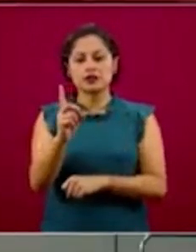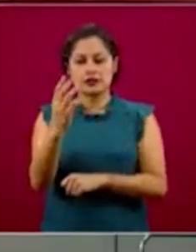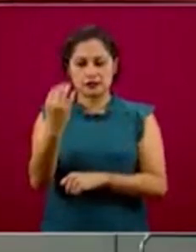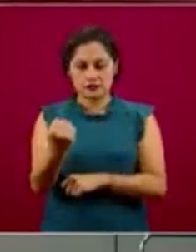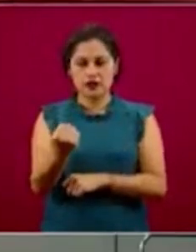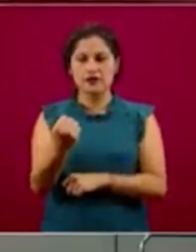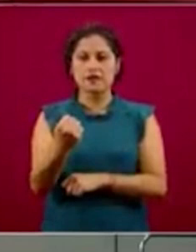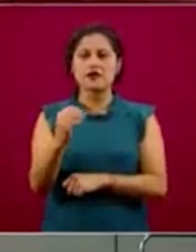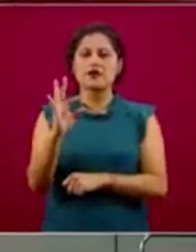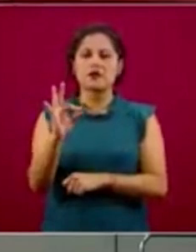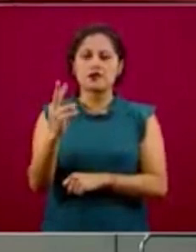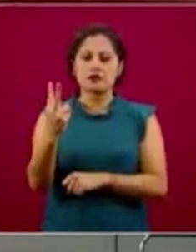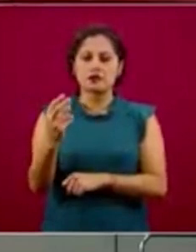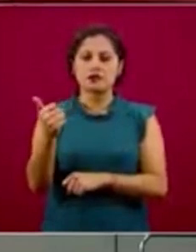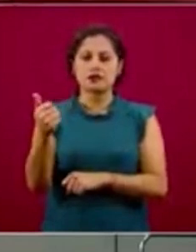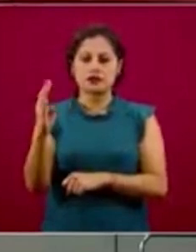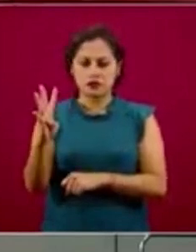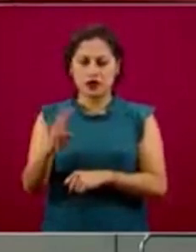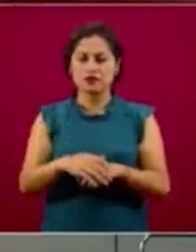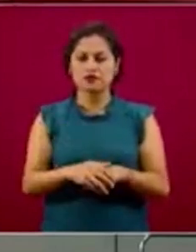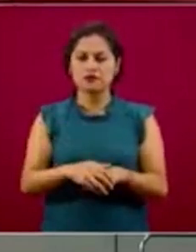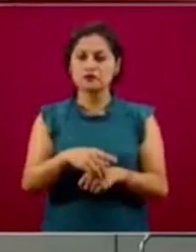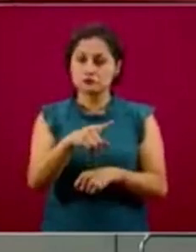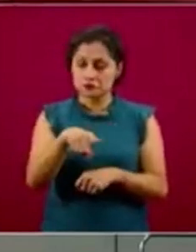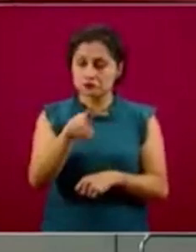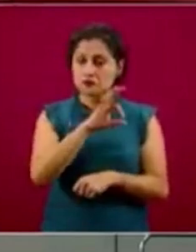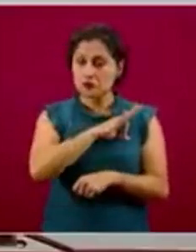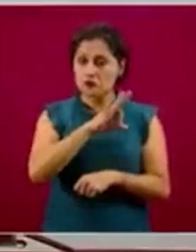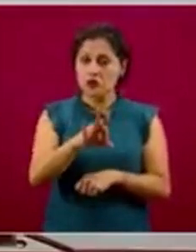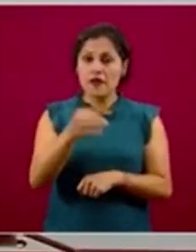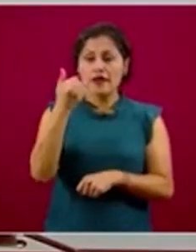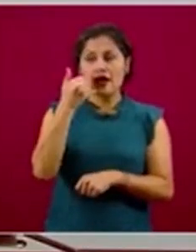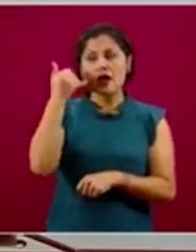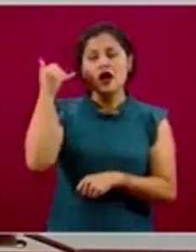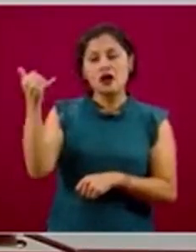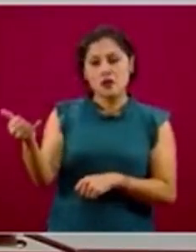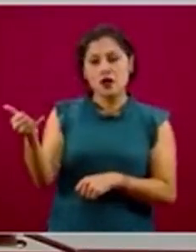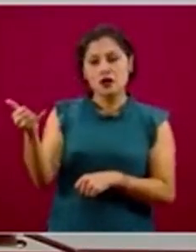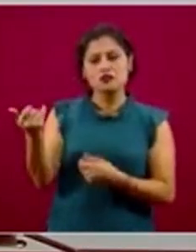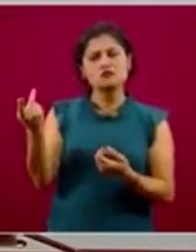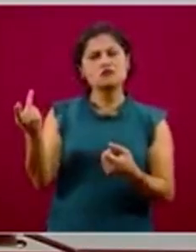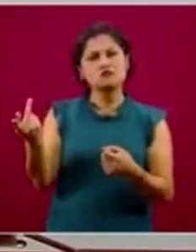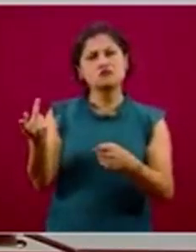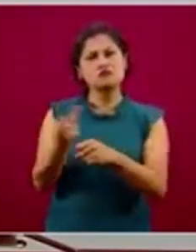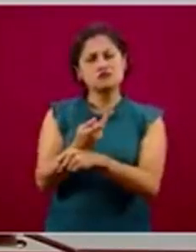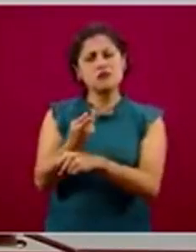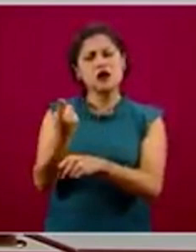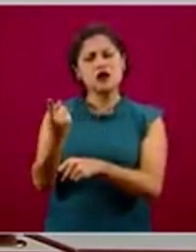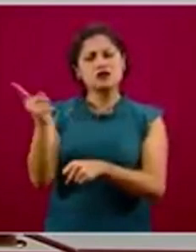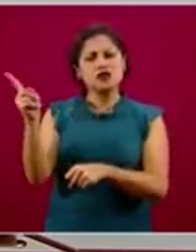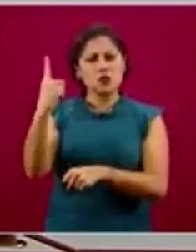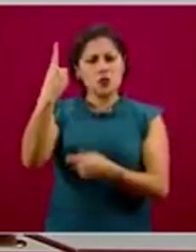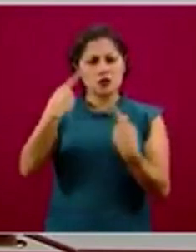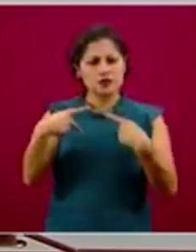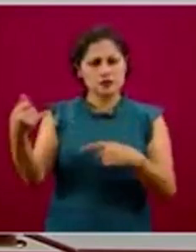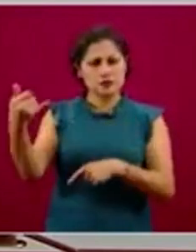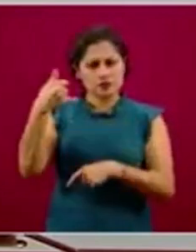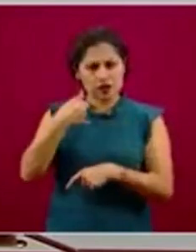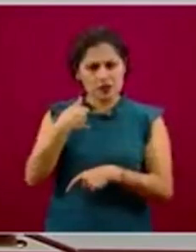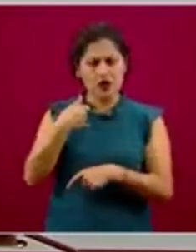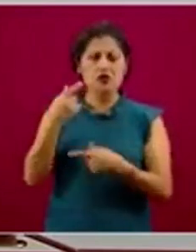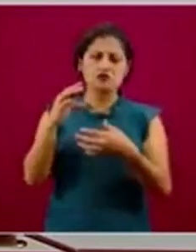En este número ustedes pueden identificar al servidor de la nación que les está llamando,